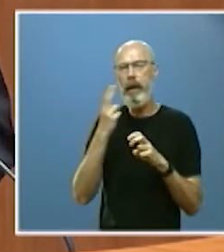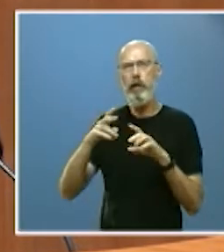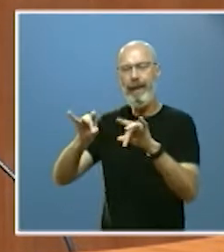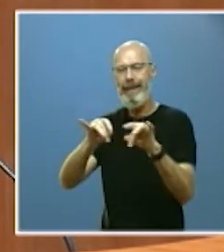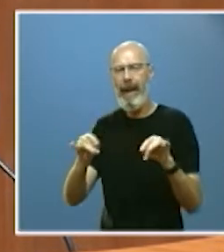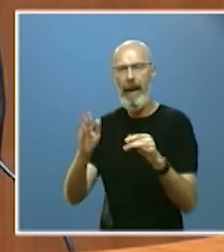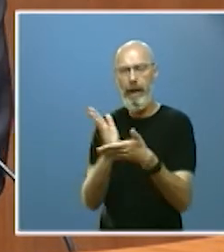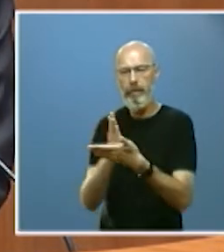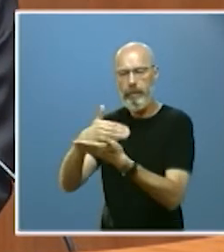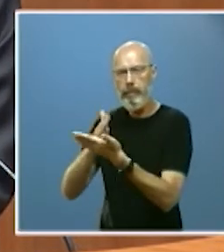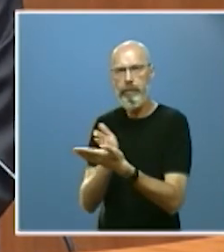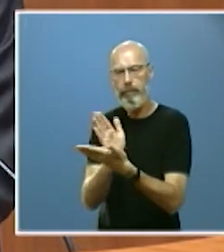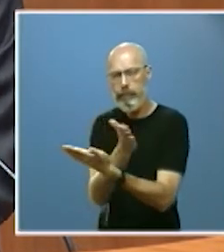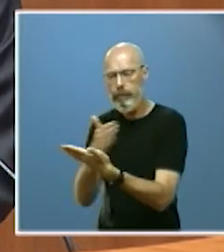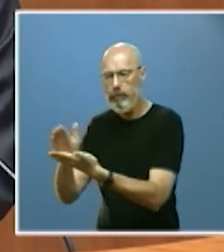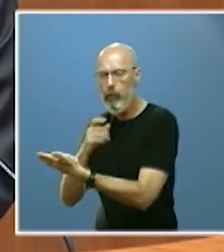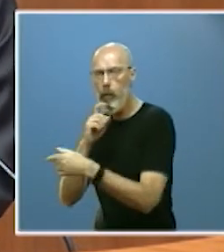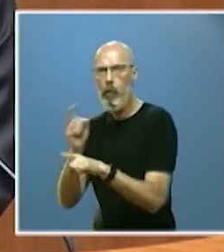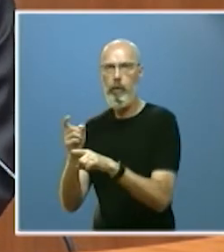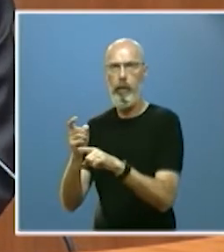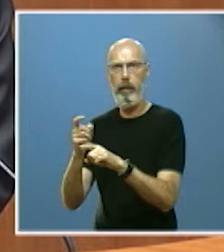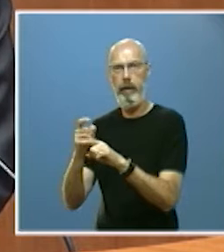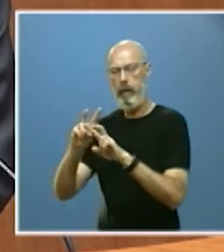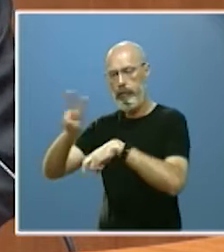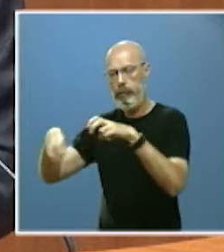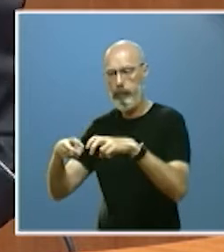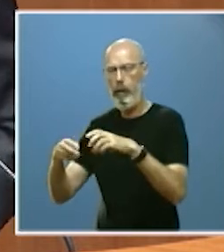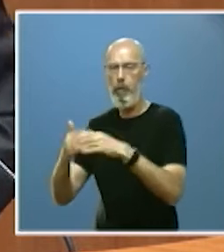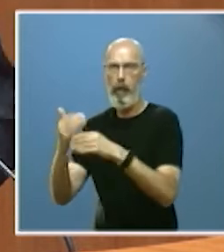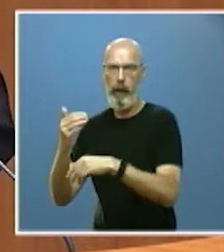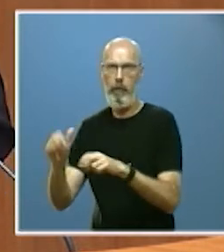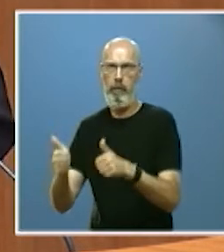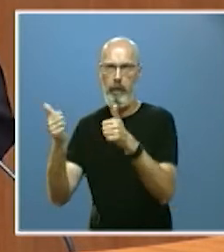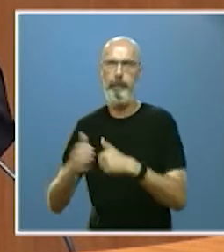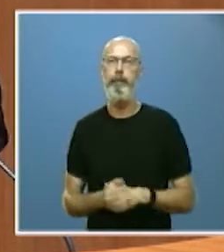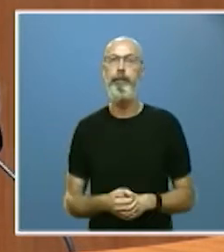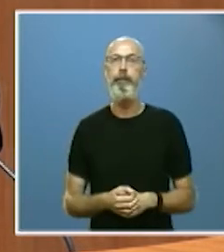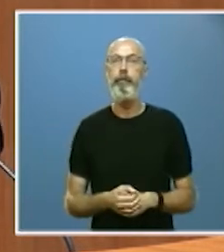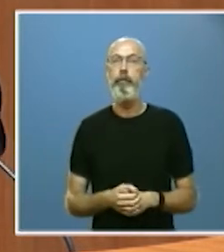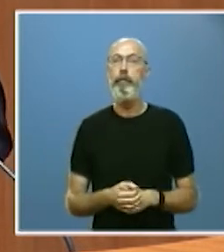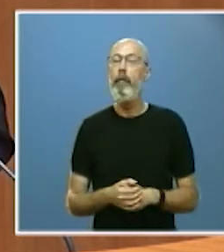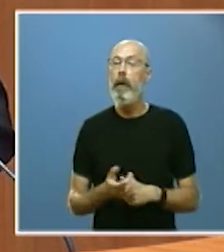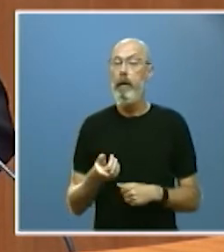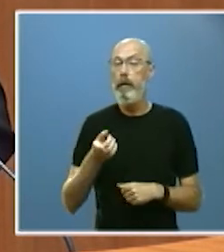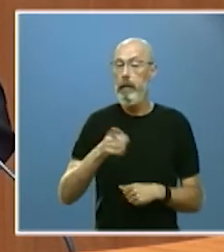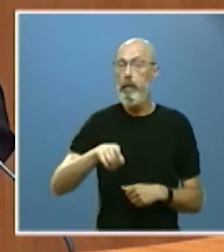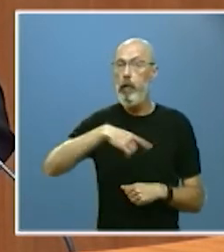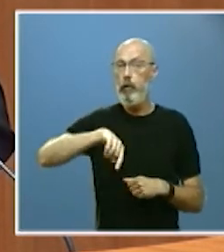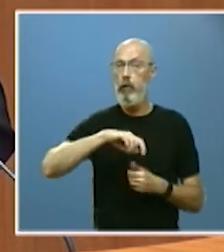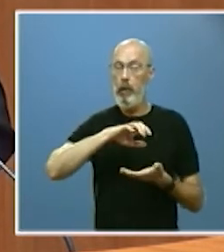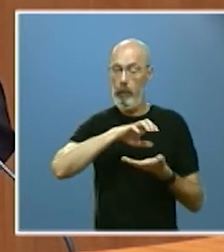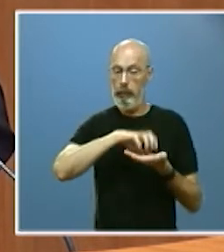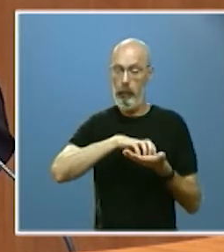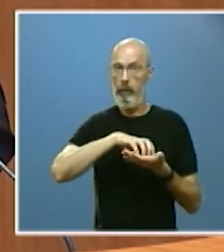regadíos y modernización de los anteriores. Por otro lado estamos siendo la primera comunidad española en